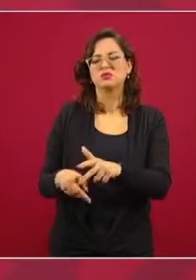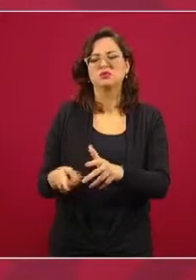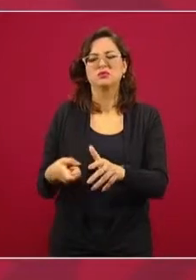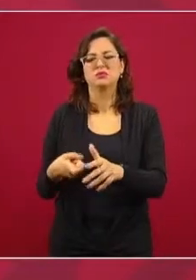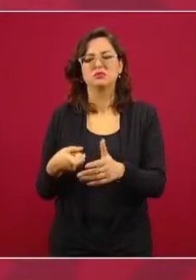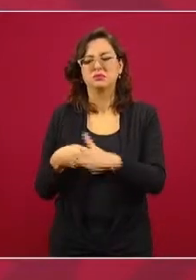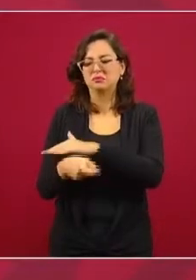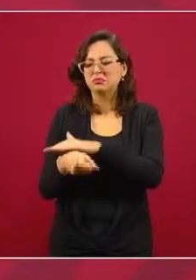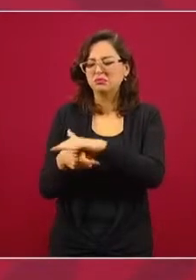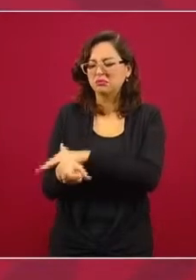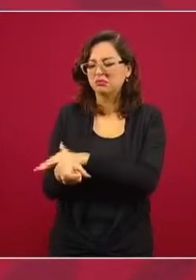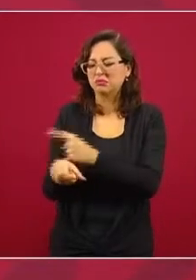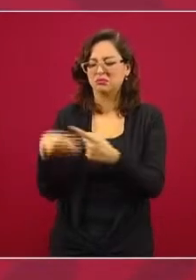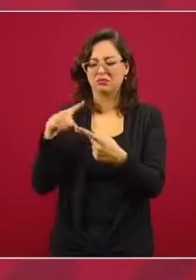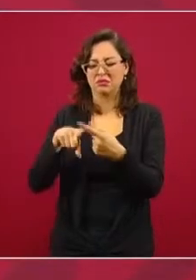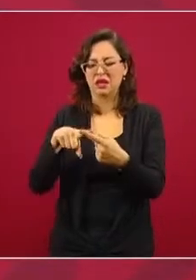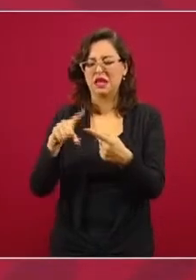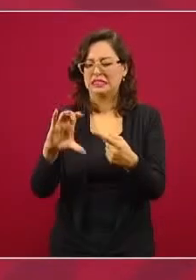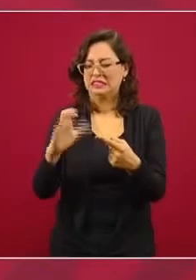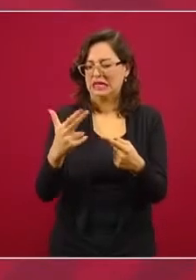Otros le llaman embute.